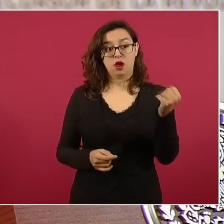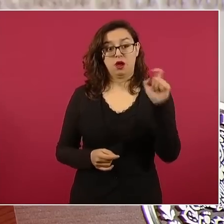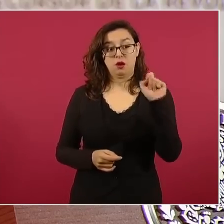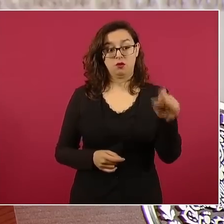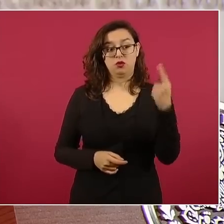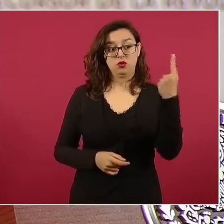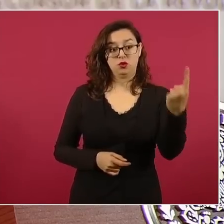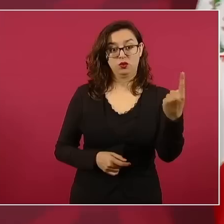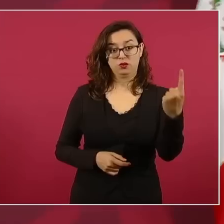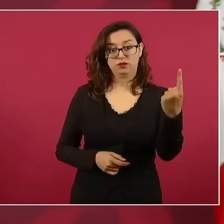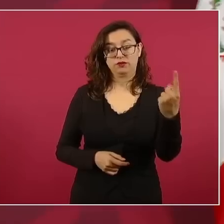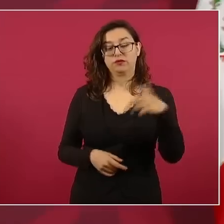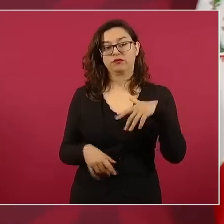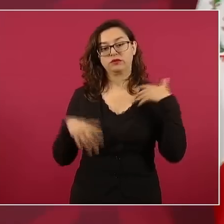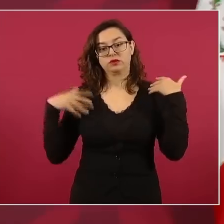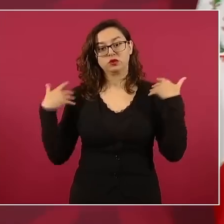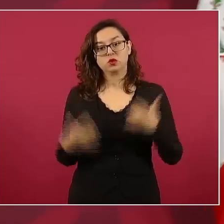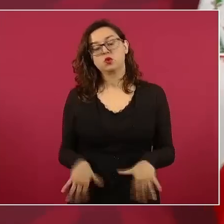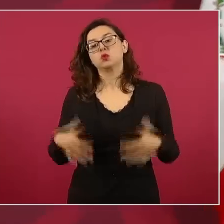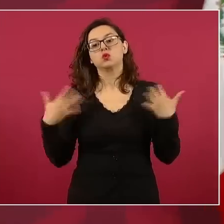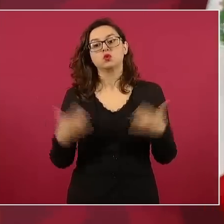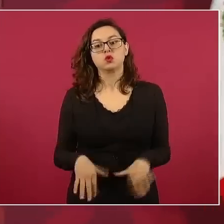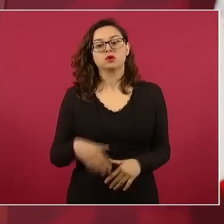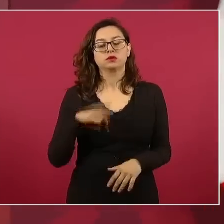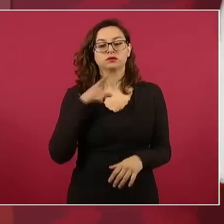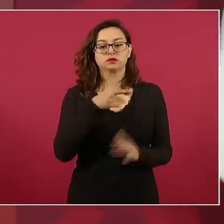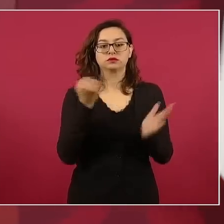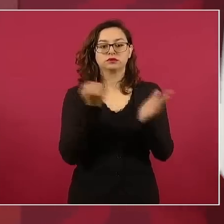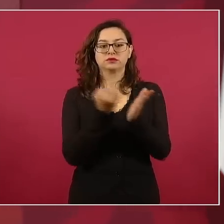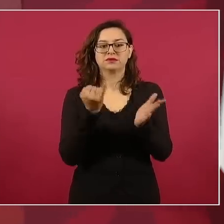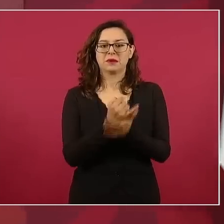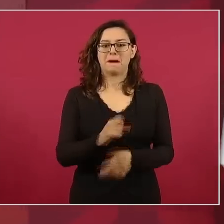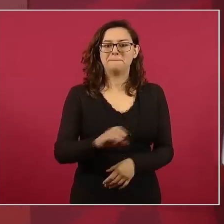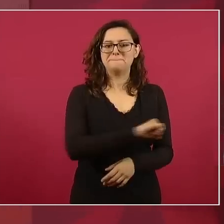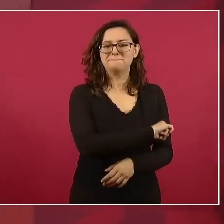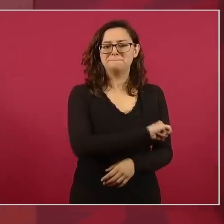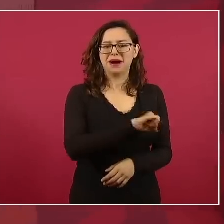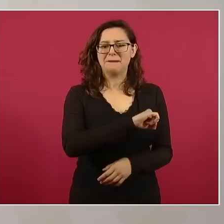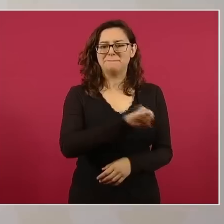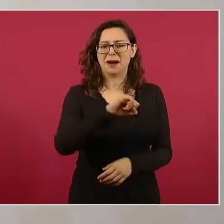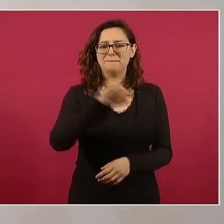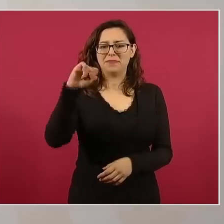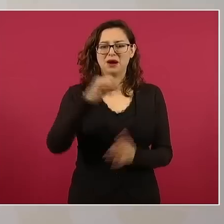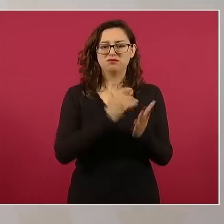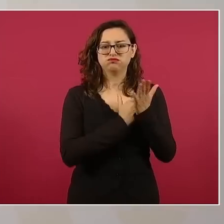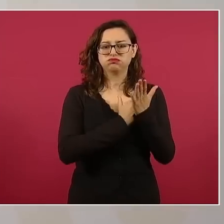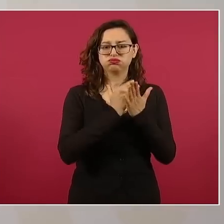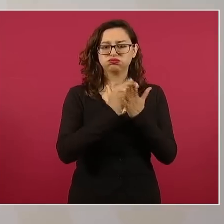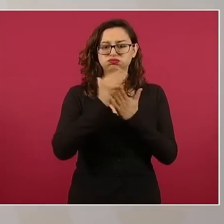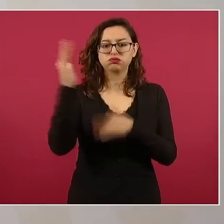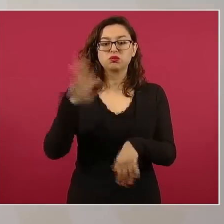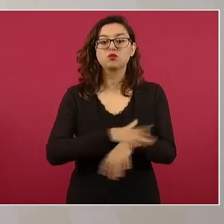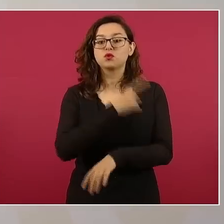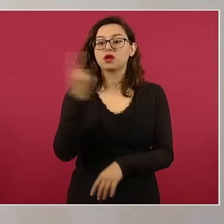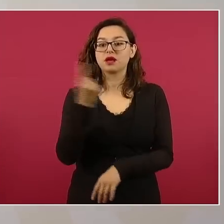se les esté incrementando la inflación en energéticos.